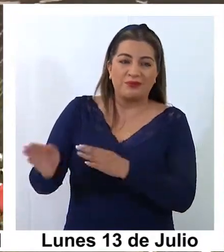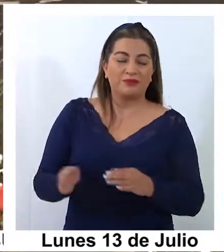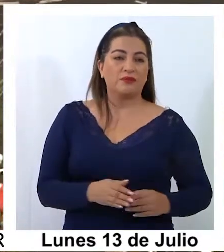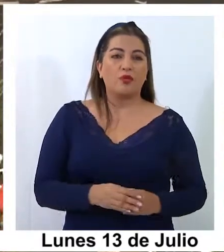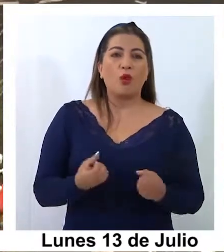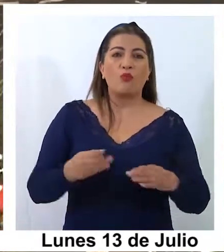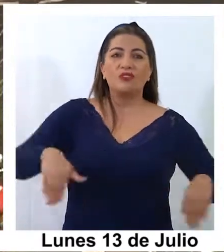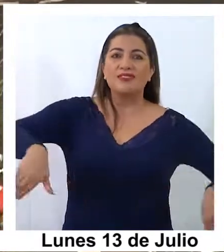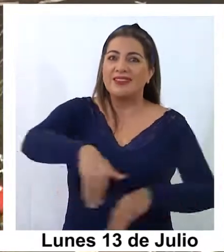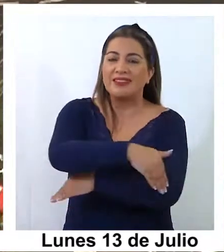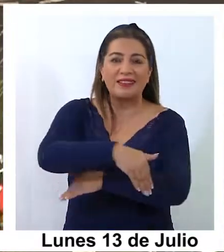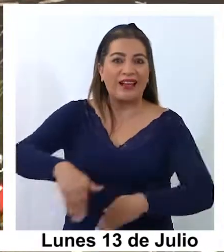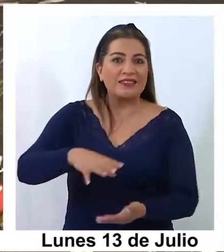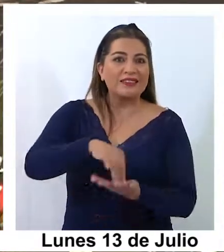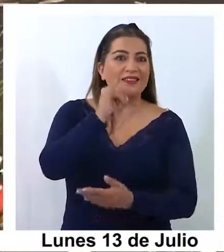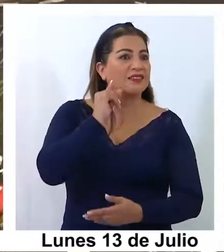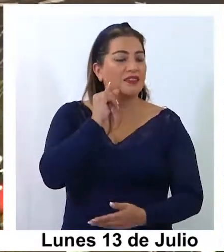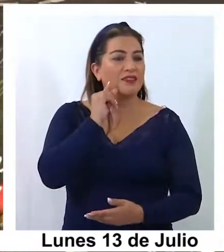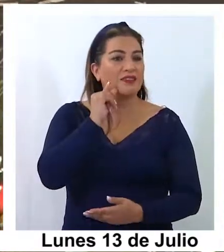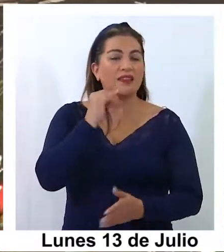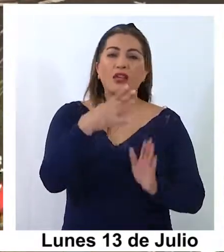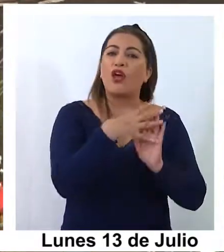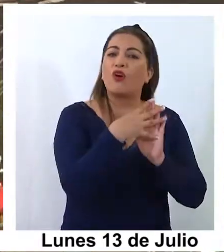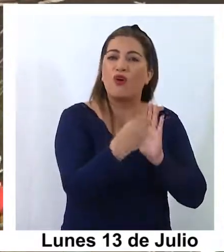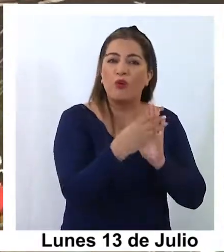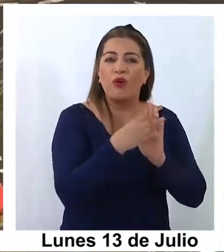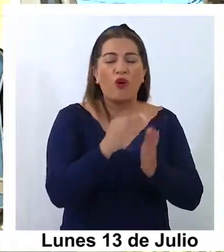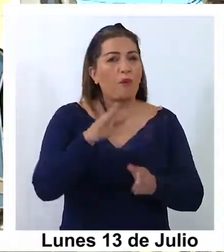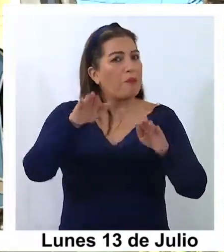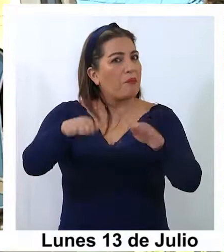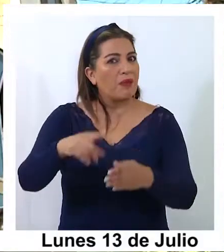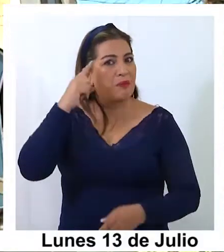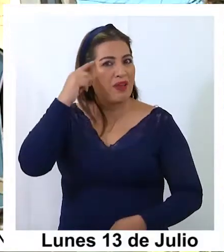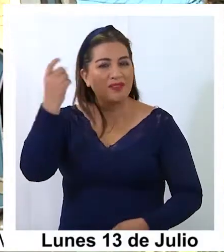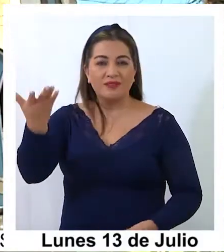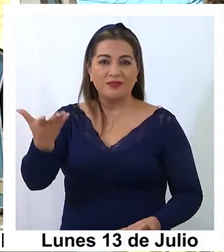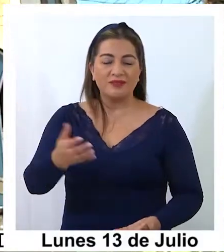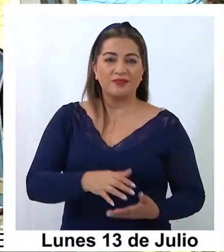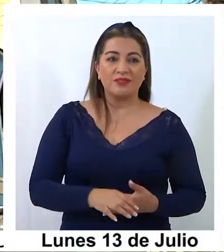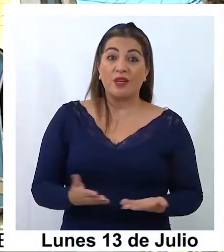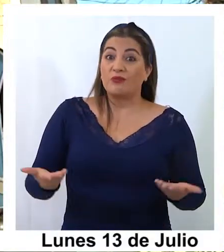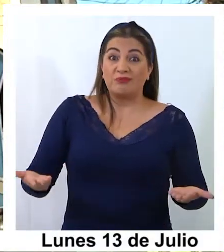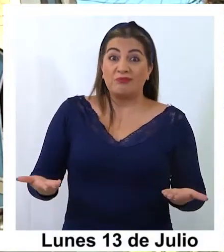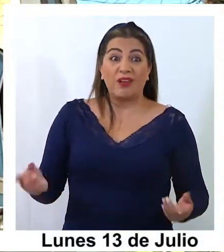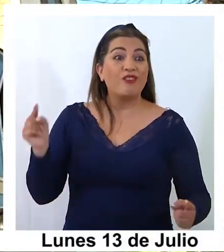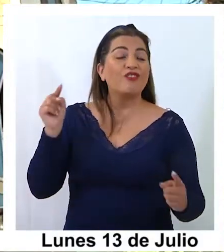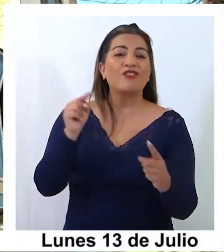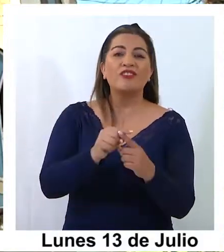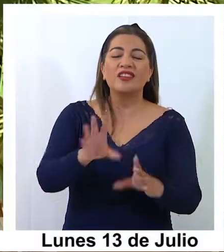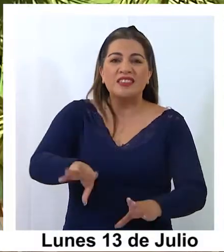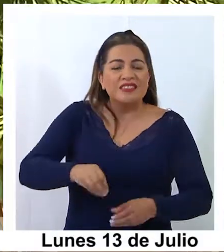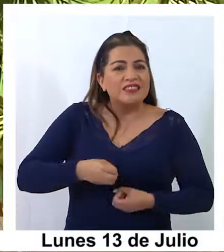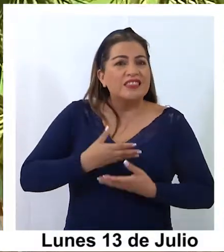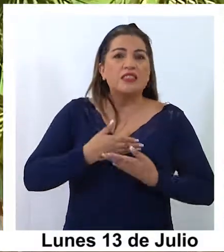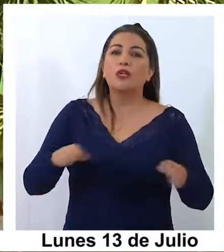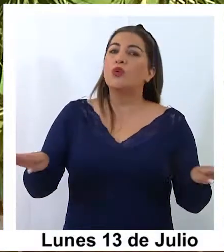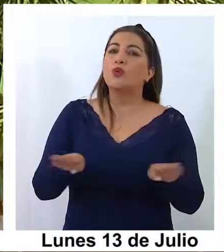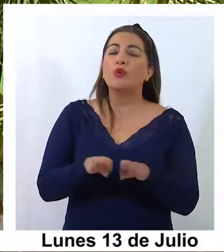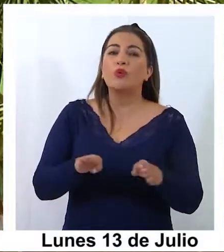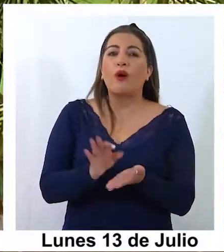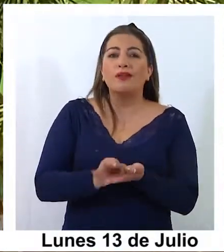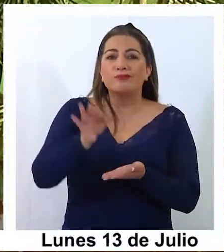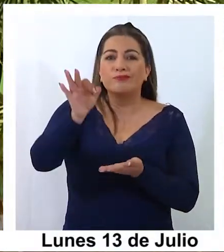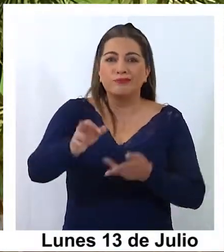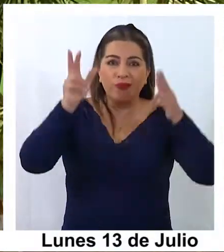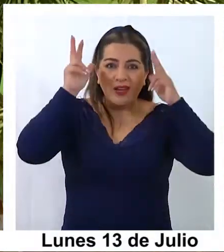En muchas calles y pasajes de Iquique se replica este tipo de iniciativas. Todo con el fin de poder sentirse como si estuvieran en el